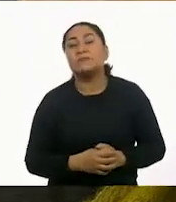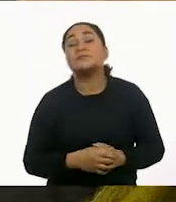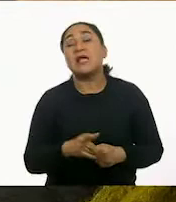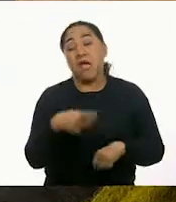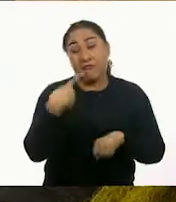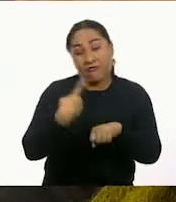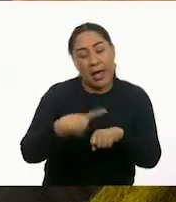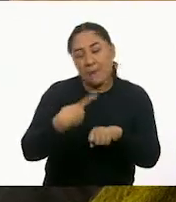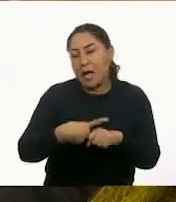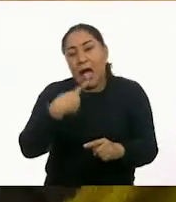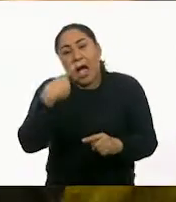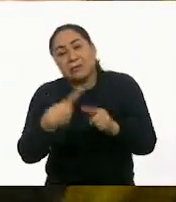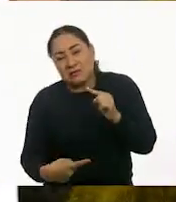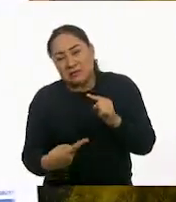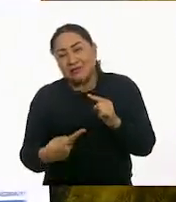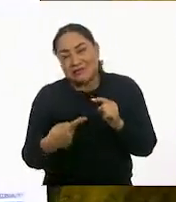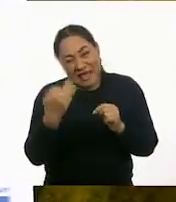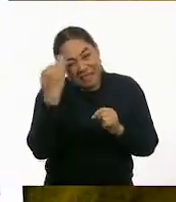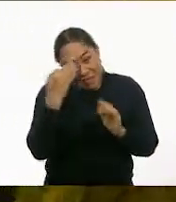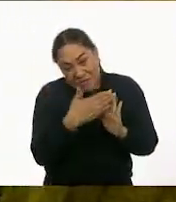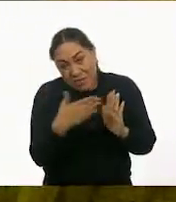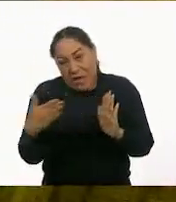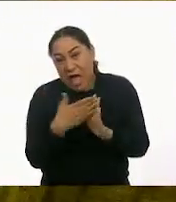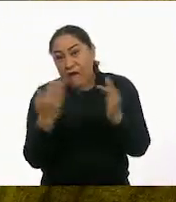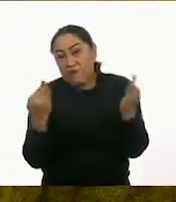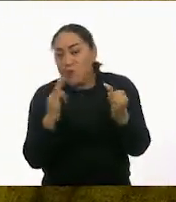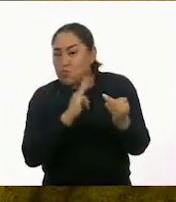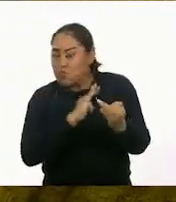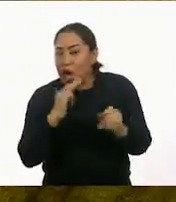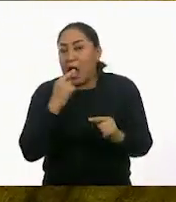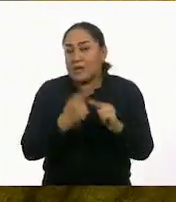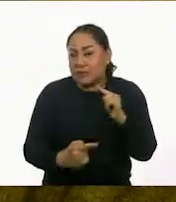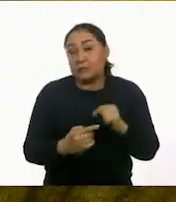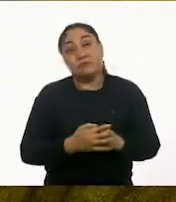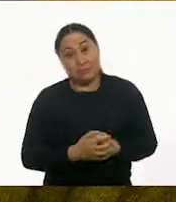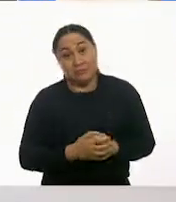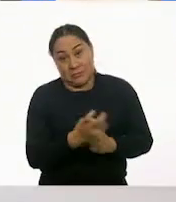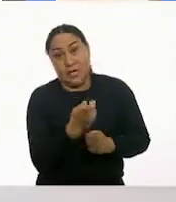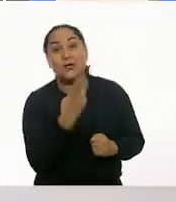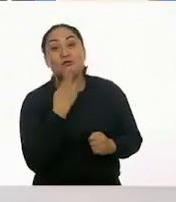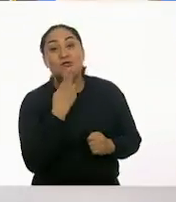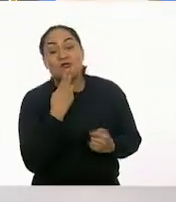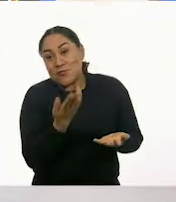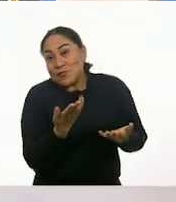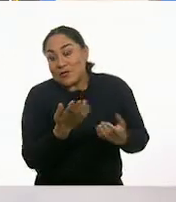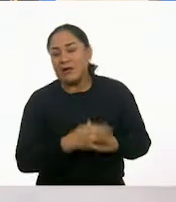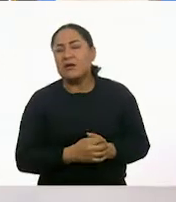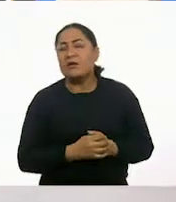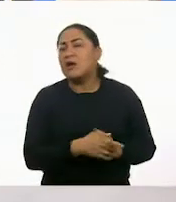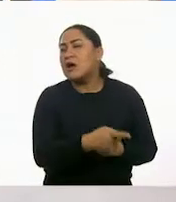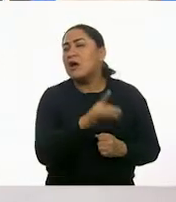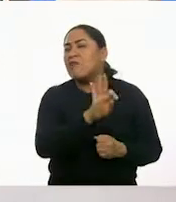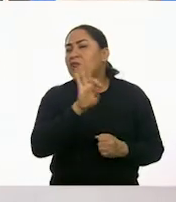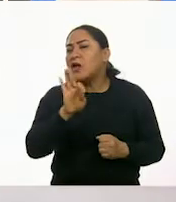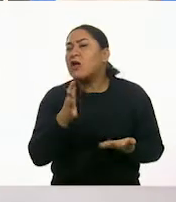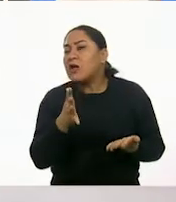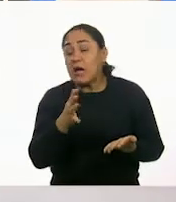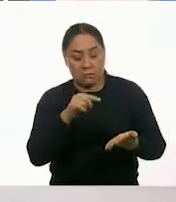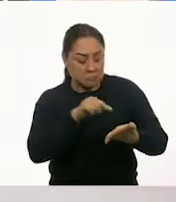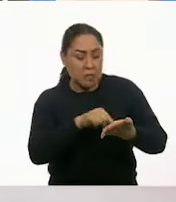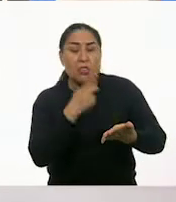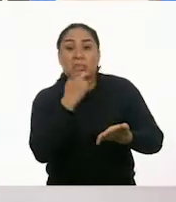Prevenga enfermedades en esta época invernal. Ay, yo creo que sí. va a servir, ¿no? ¿Y de qué año es? Este es del